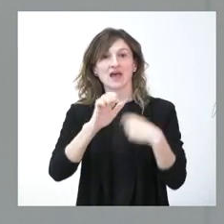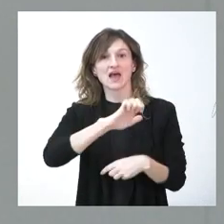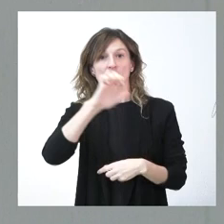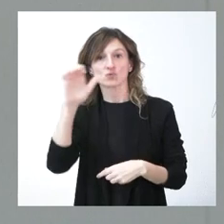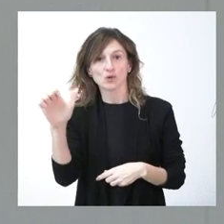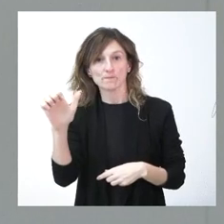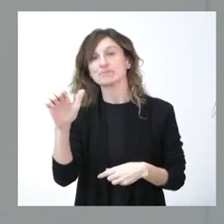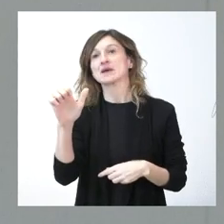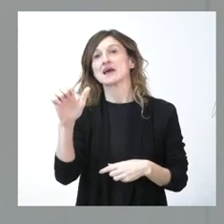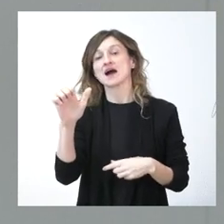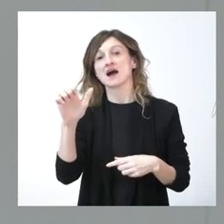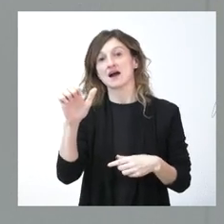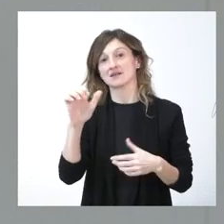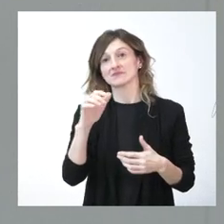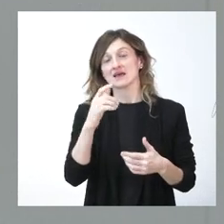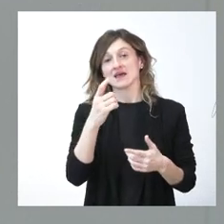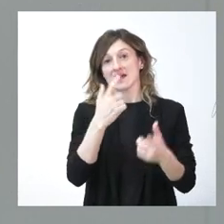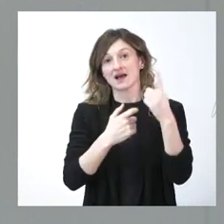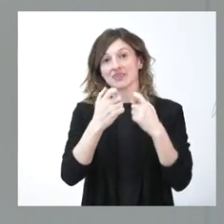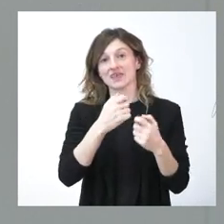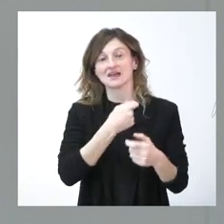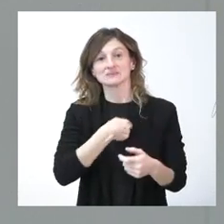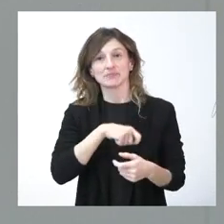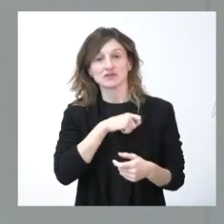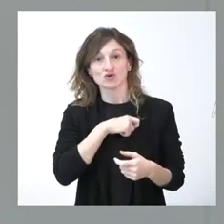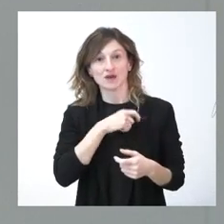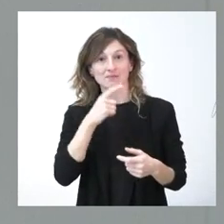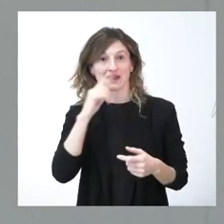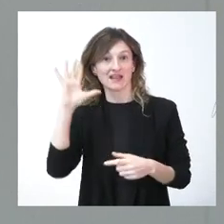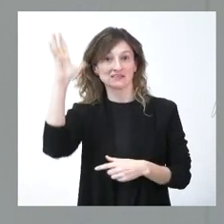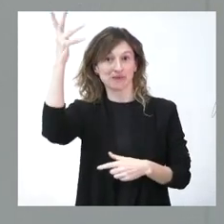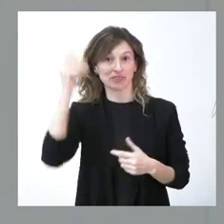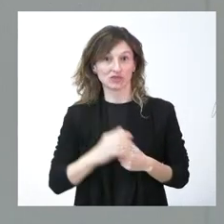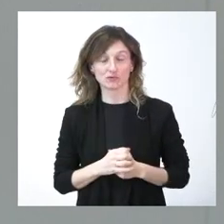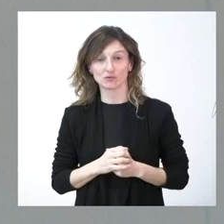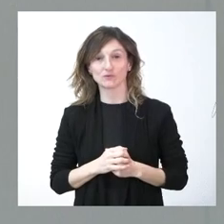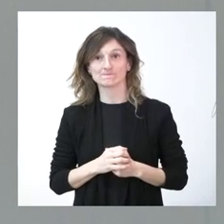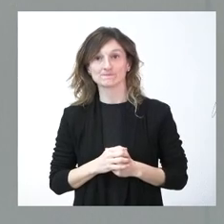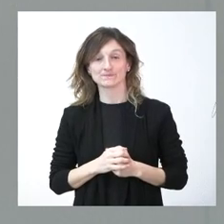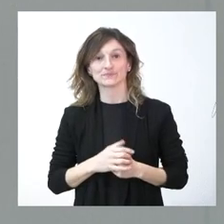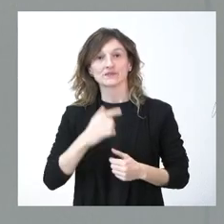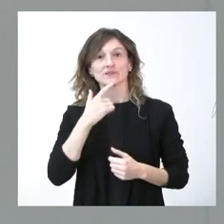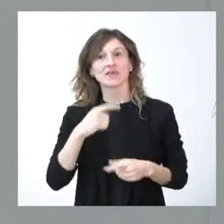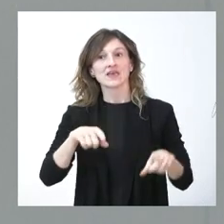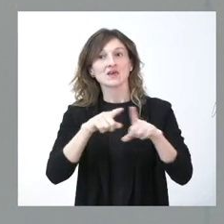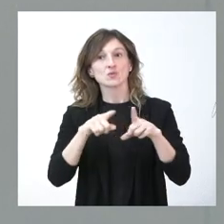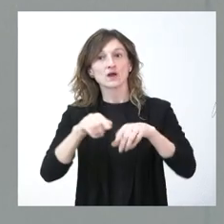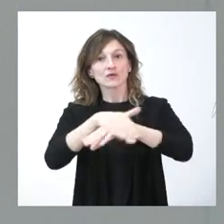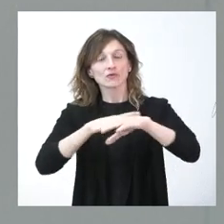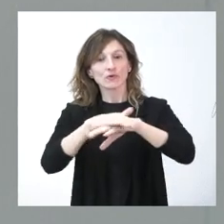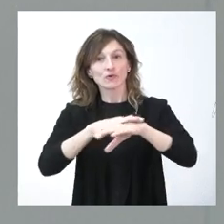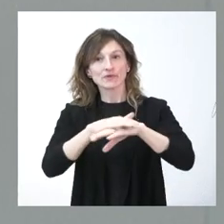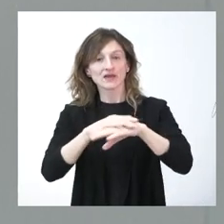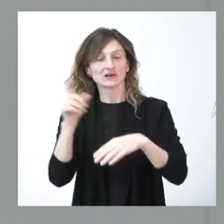perdón a la agencia española aeronáutica y aeroespacial donde igual que el Gobierno ha